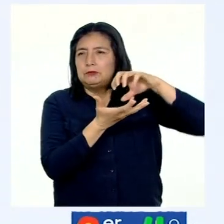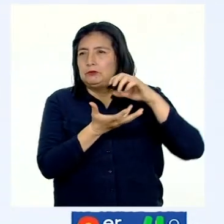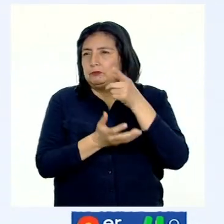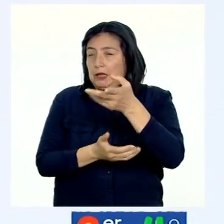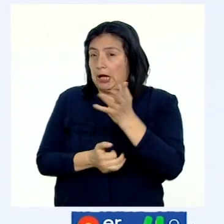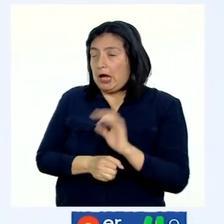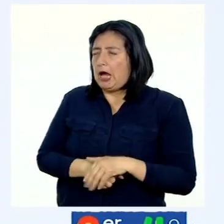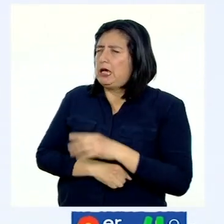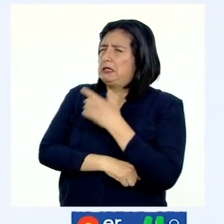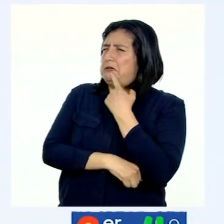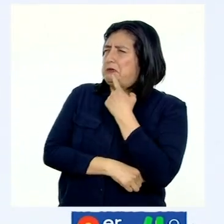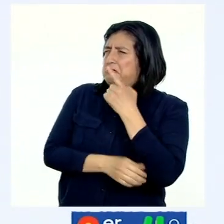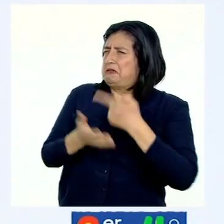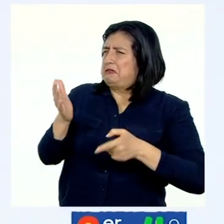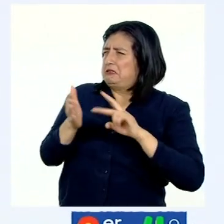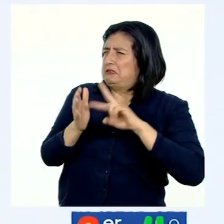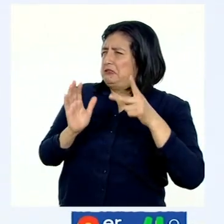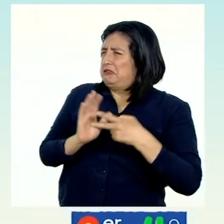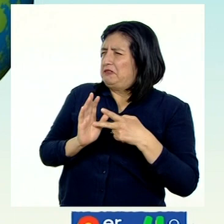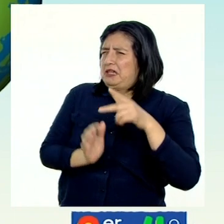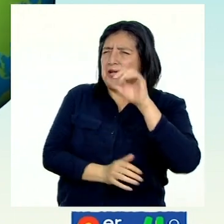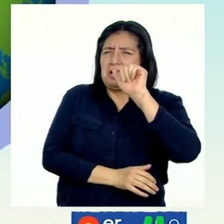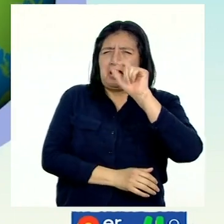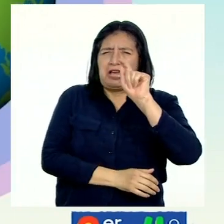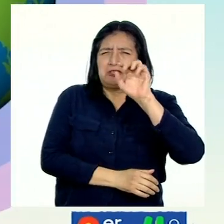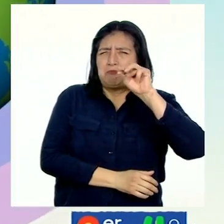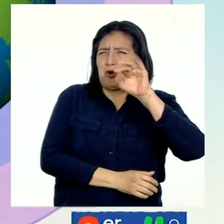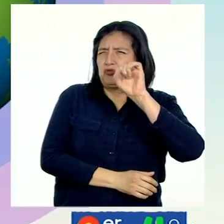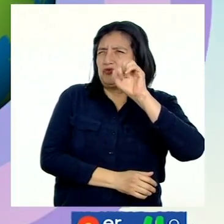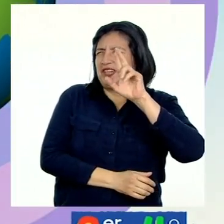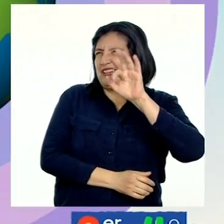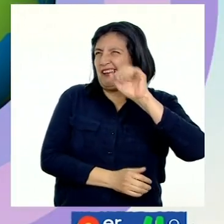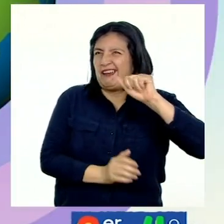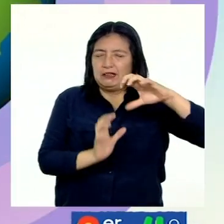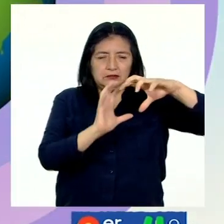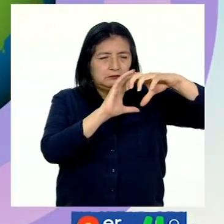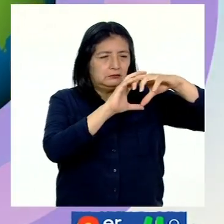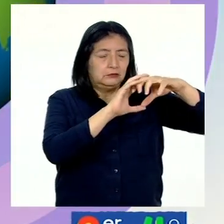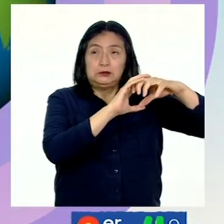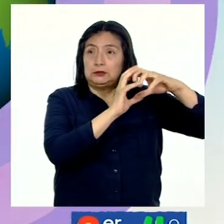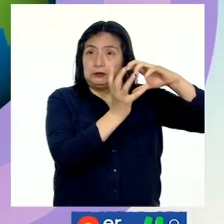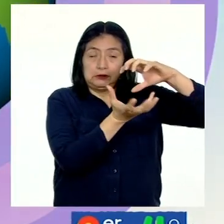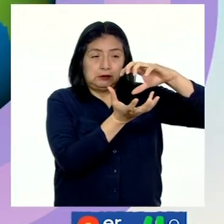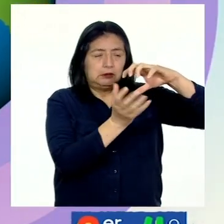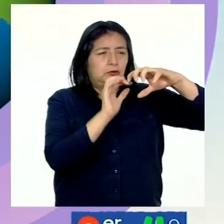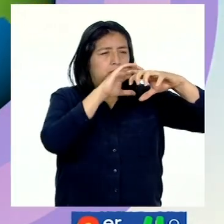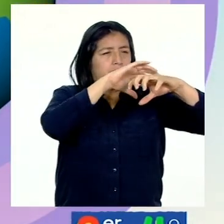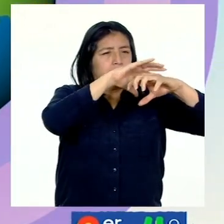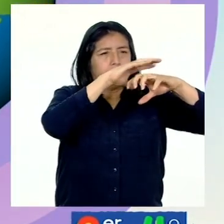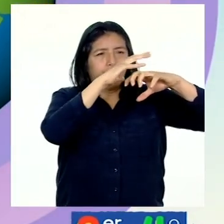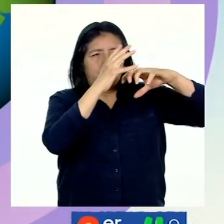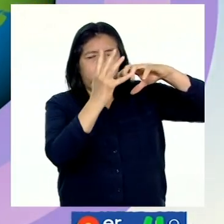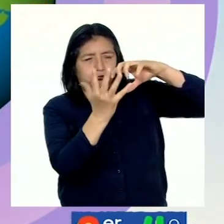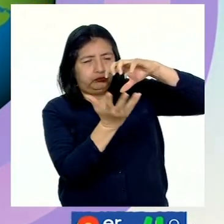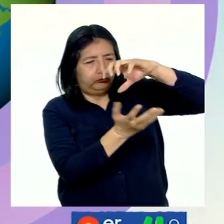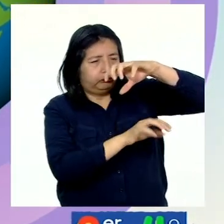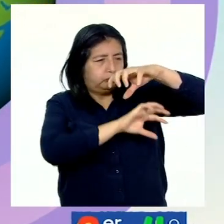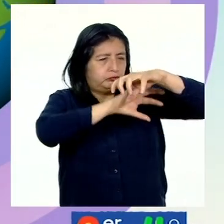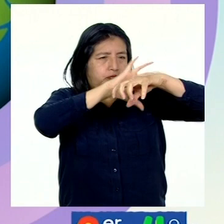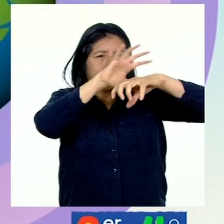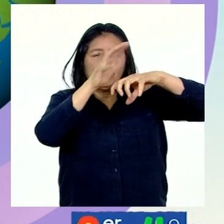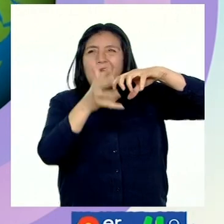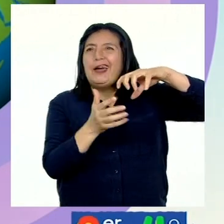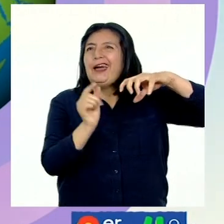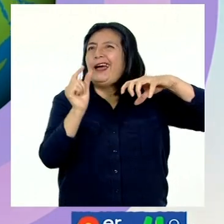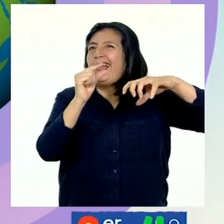¿Y qué es la atmósfera? La atmósfera es una capa gaseosa que rodea la Tierra.